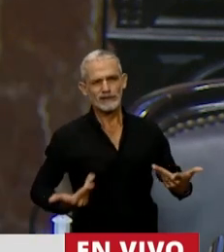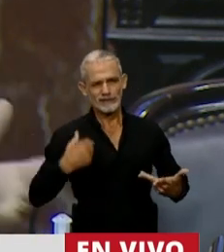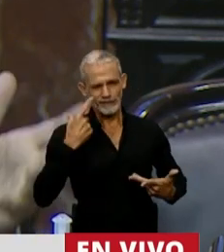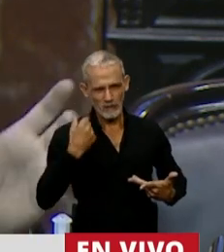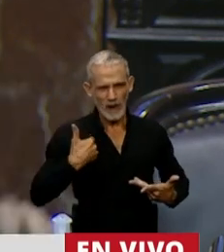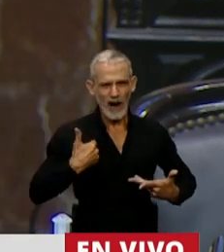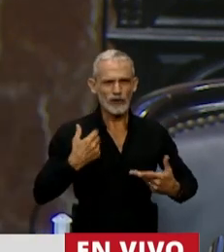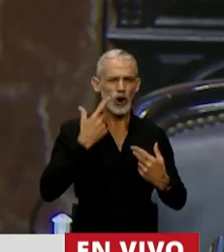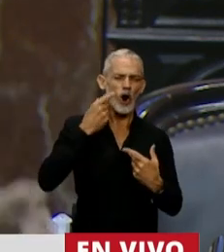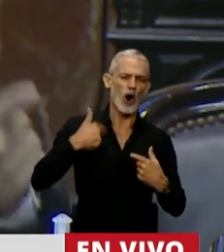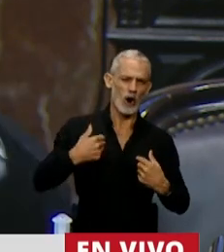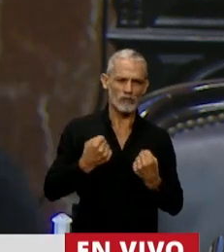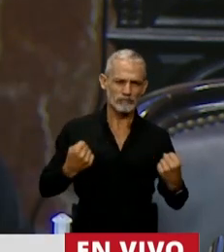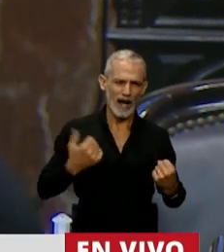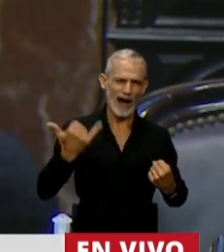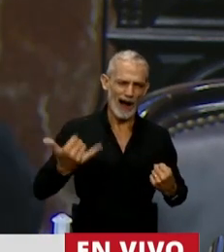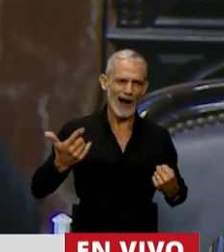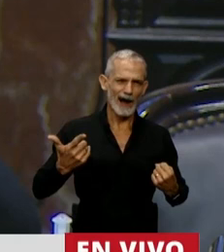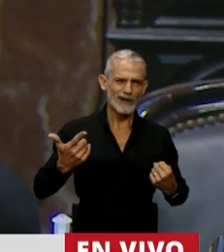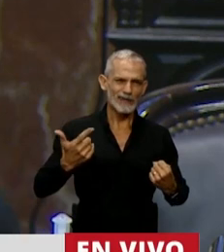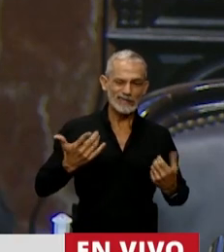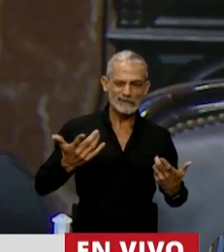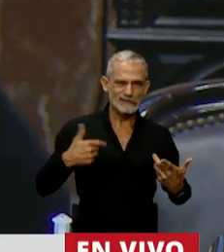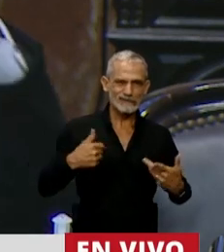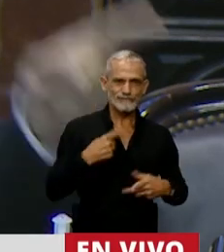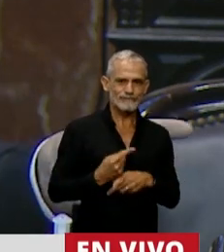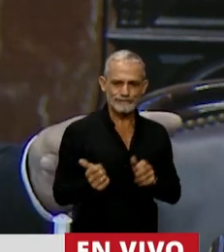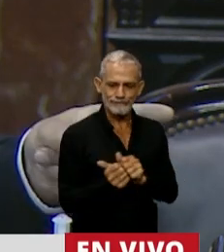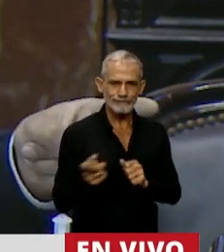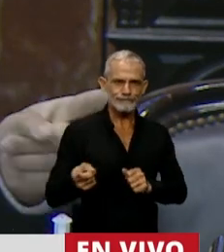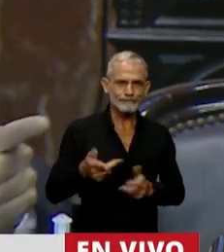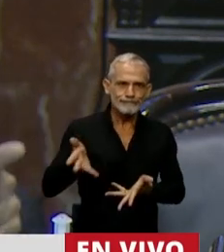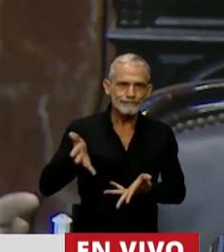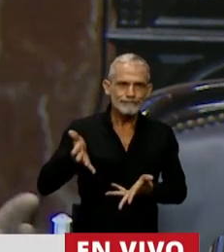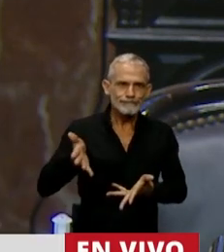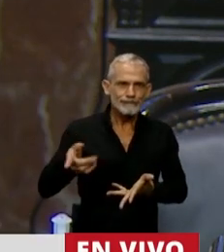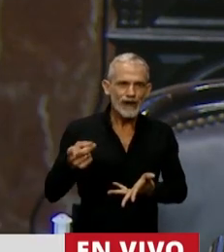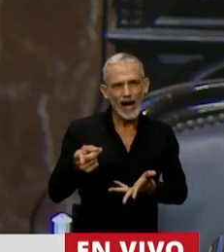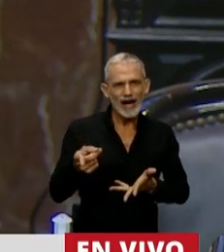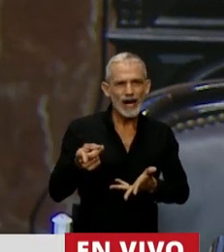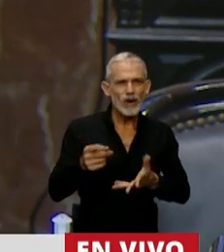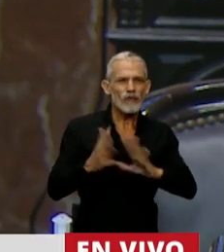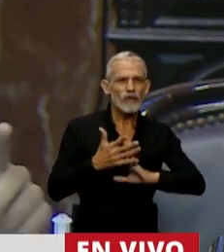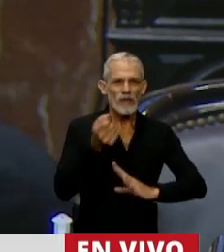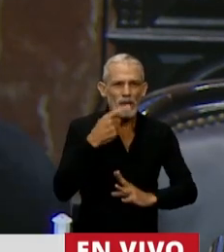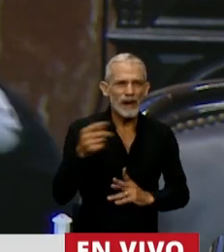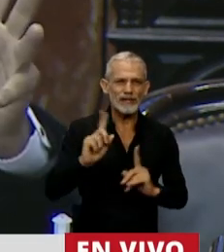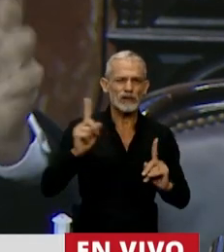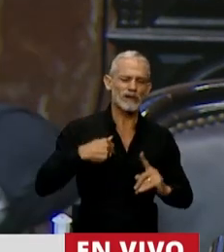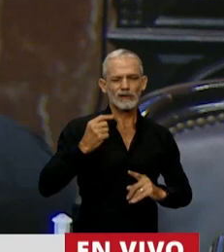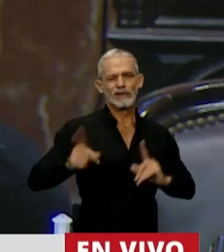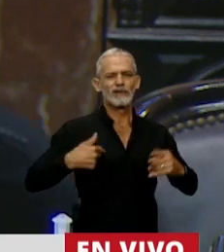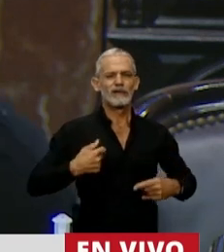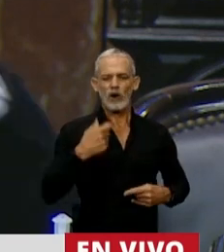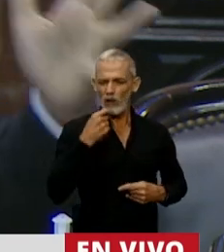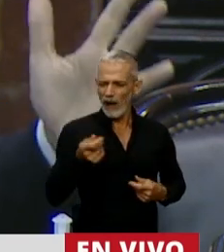tenemos, les impiden a las compañeras utilizar métodos anticonceptivos. Esto está claro.